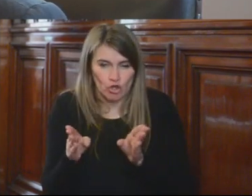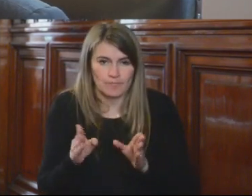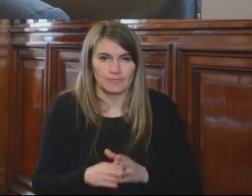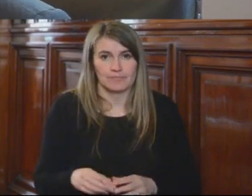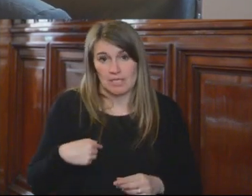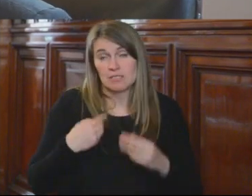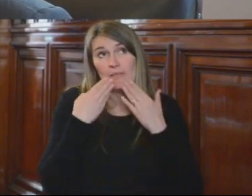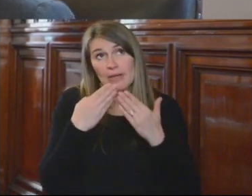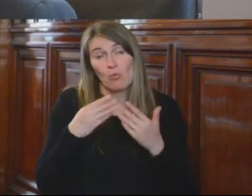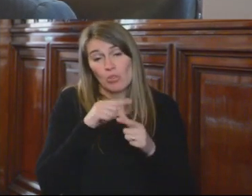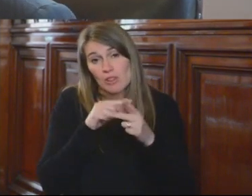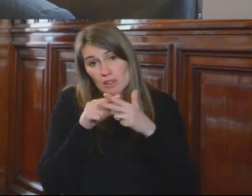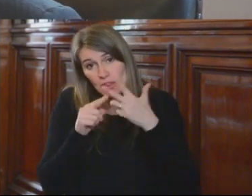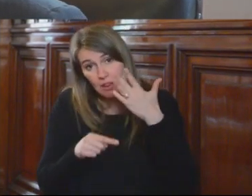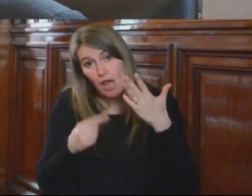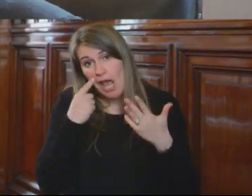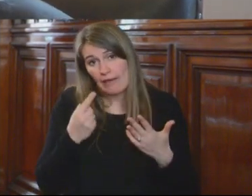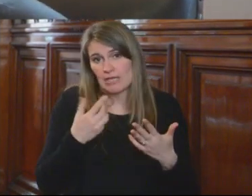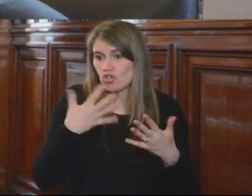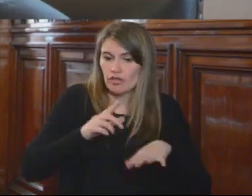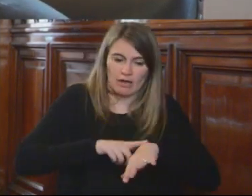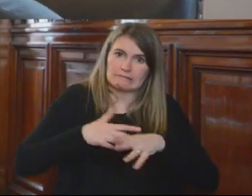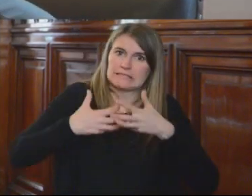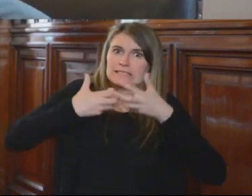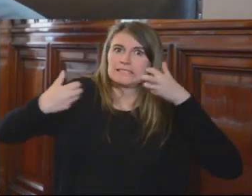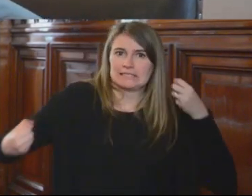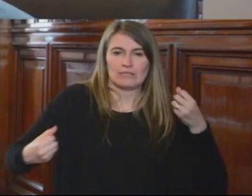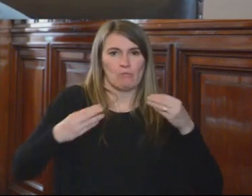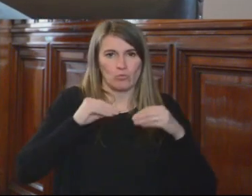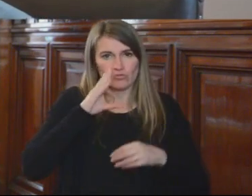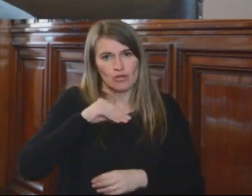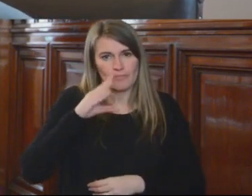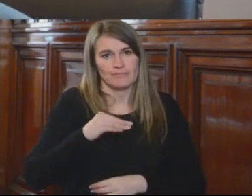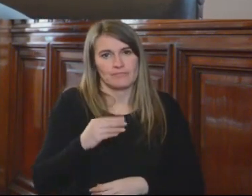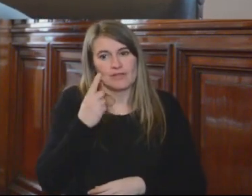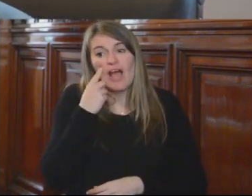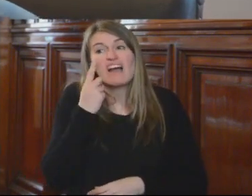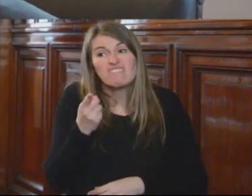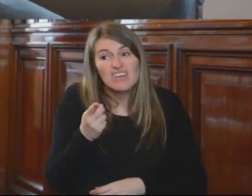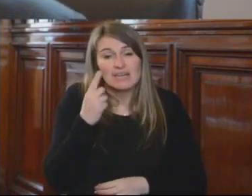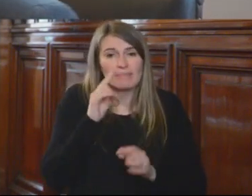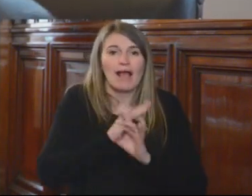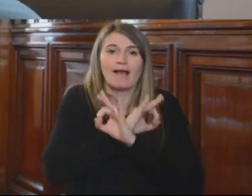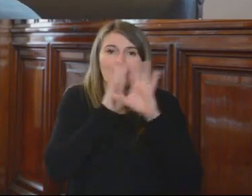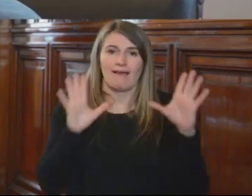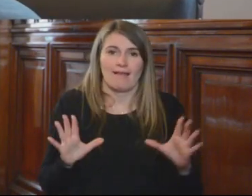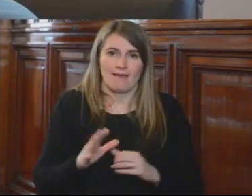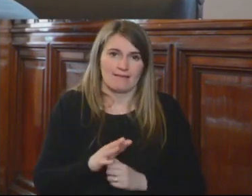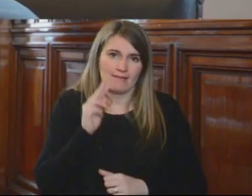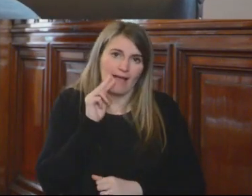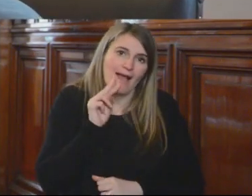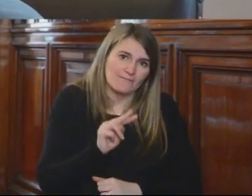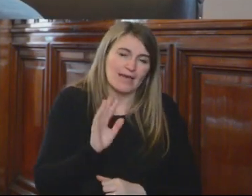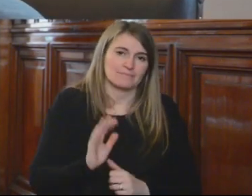preguntas. No quiero exceder el uso de la palabra, ya lo hice mucho, pero a mejor también el que